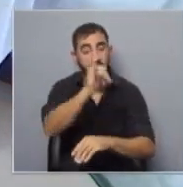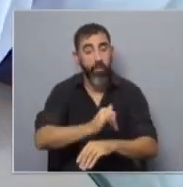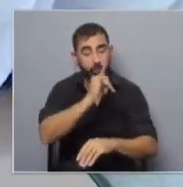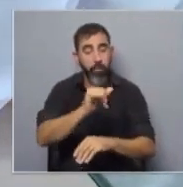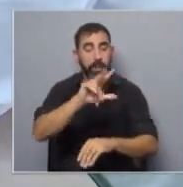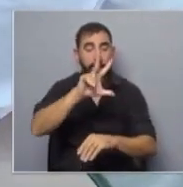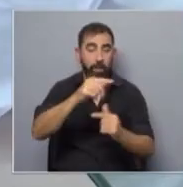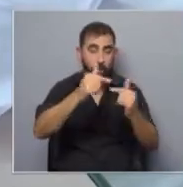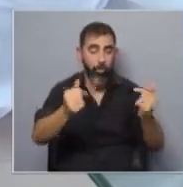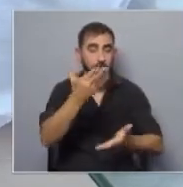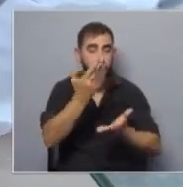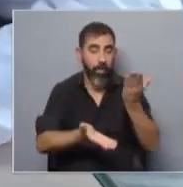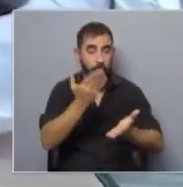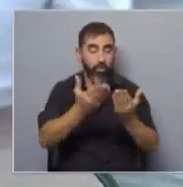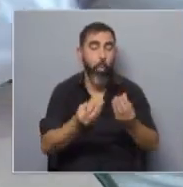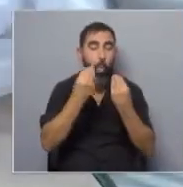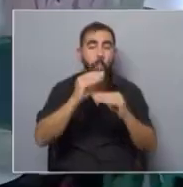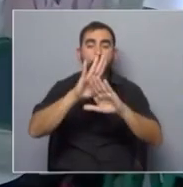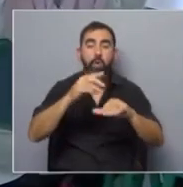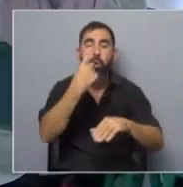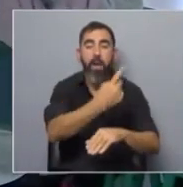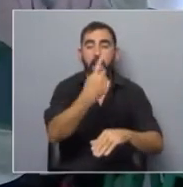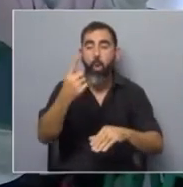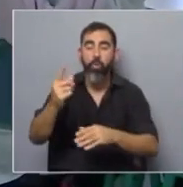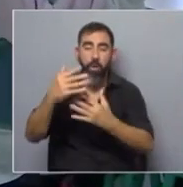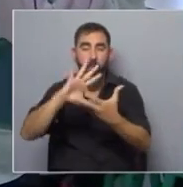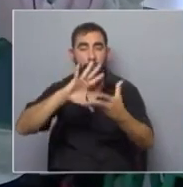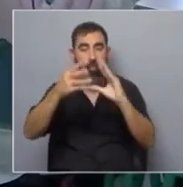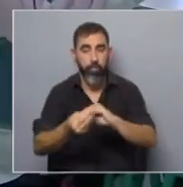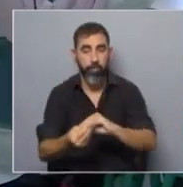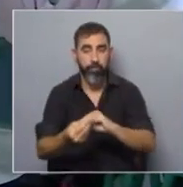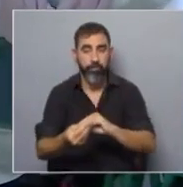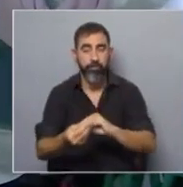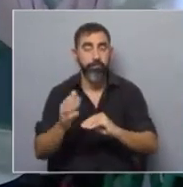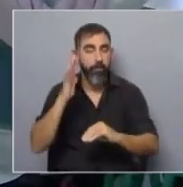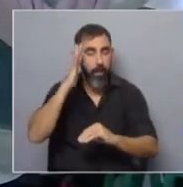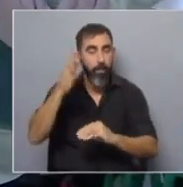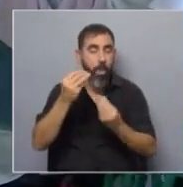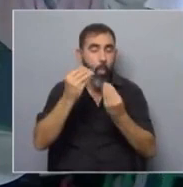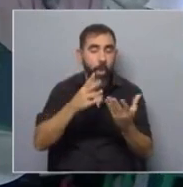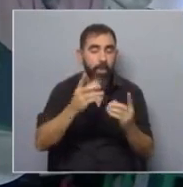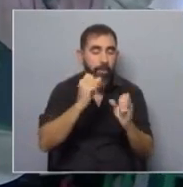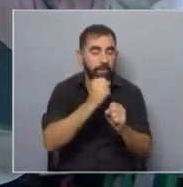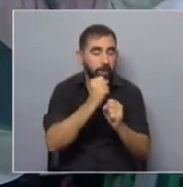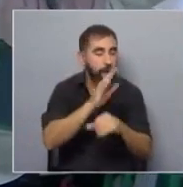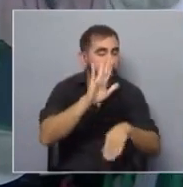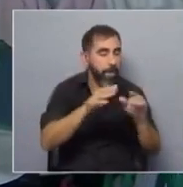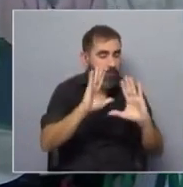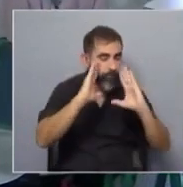tiene las tres dimensiones que evaluamos y te dice cómo está el niño en cada una de esas dimensiones. Eso te da una idea de en cuál dimensión tenés que trabajar.